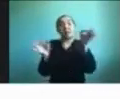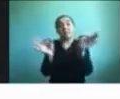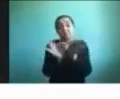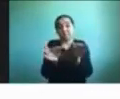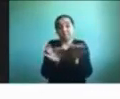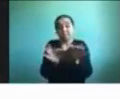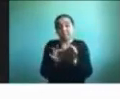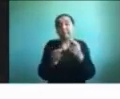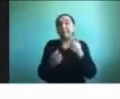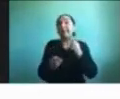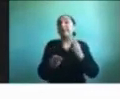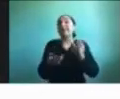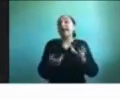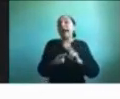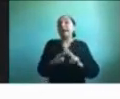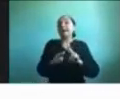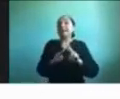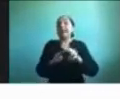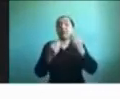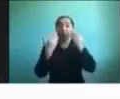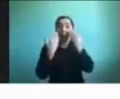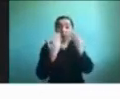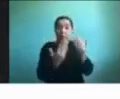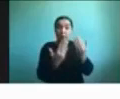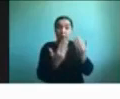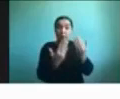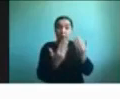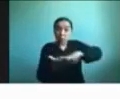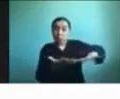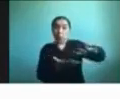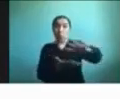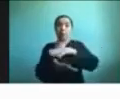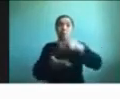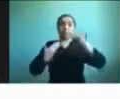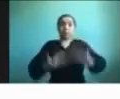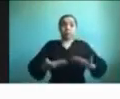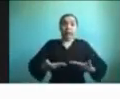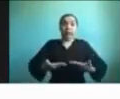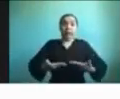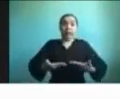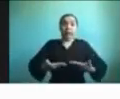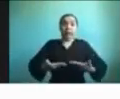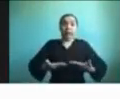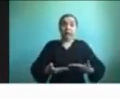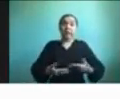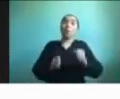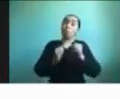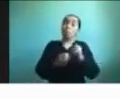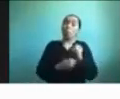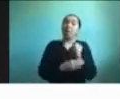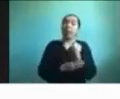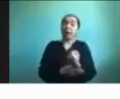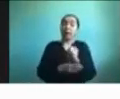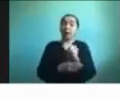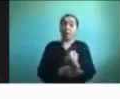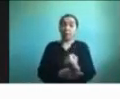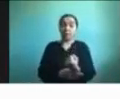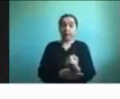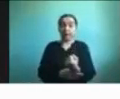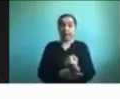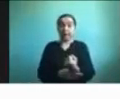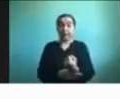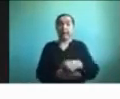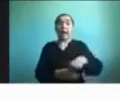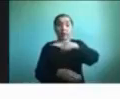frente a la situación actual, y que nos pueden servir tanto a nosotros como padres,